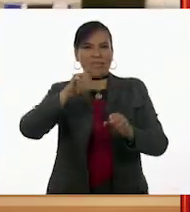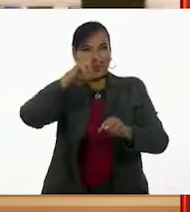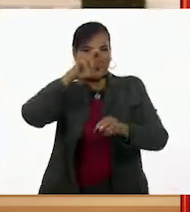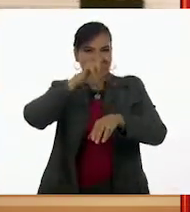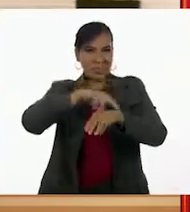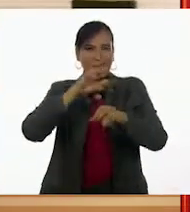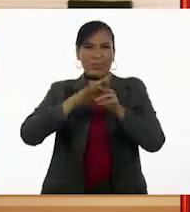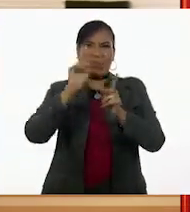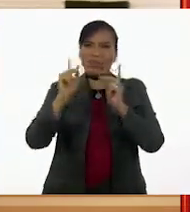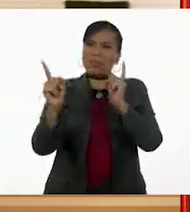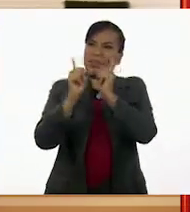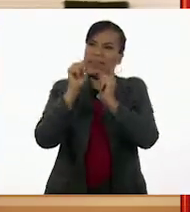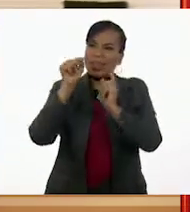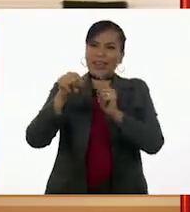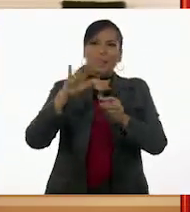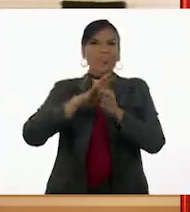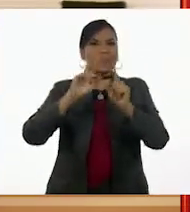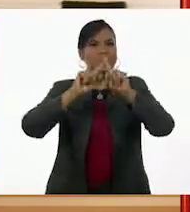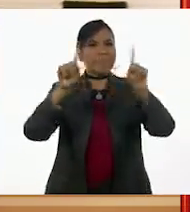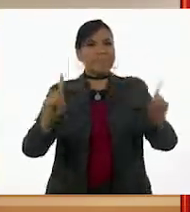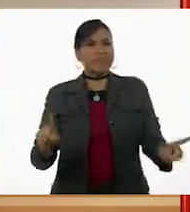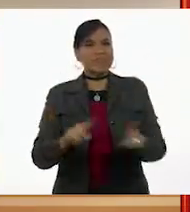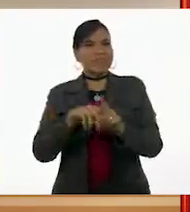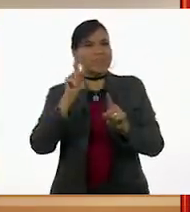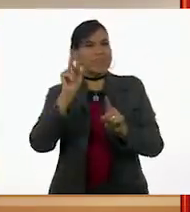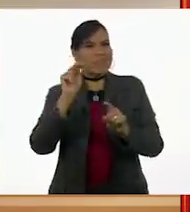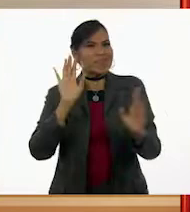le hablaba directamente a través de la pantalla.